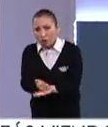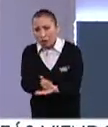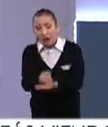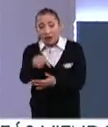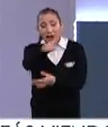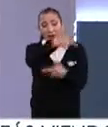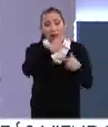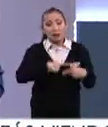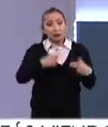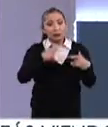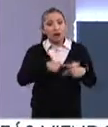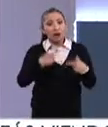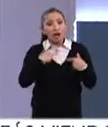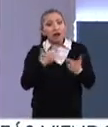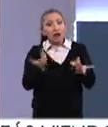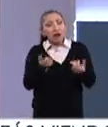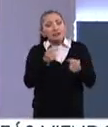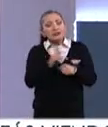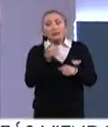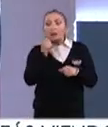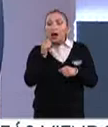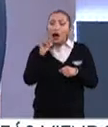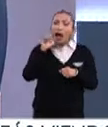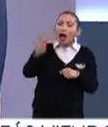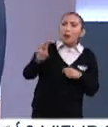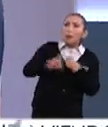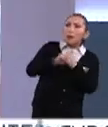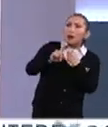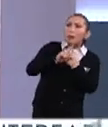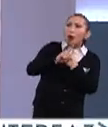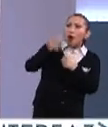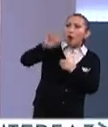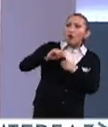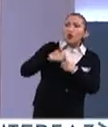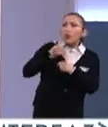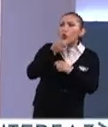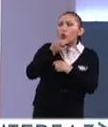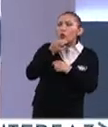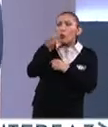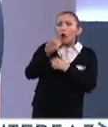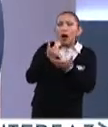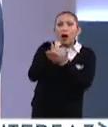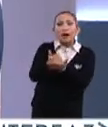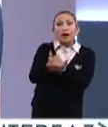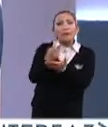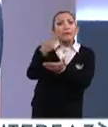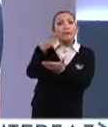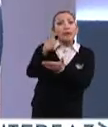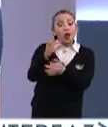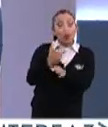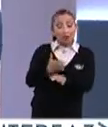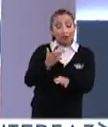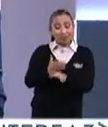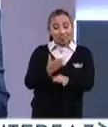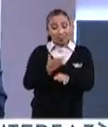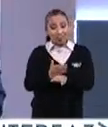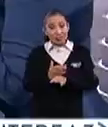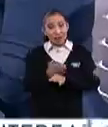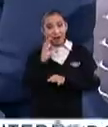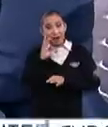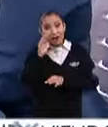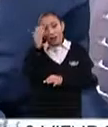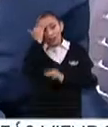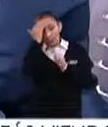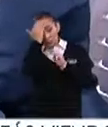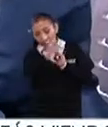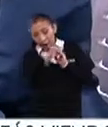humanidad ha dado respuestas espontáneas siempre frente a los conflictos, frente a los riesgos. Sin embargo, en este momento, frente al